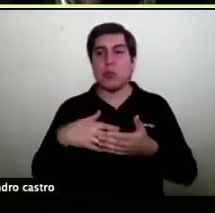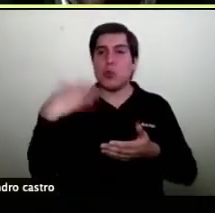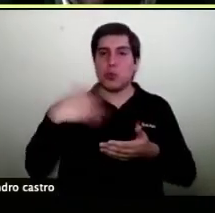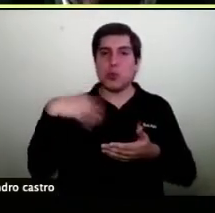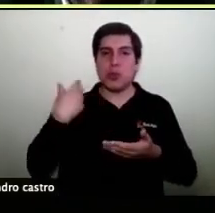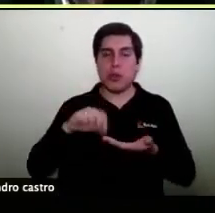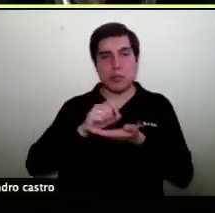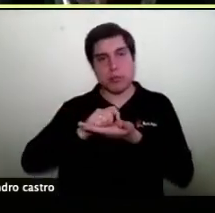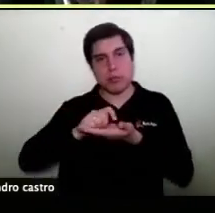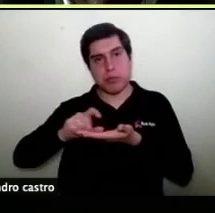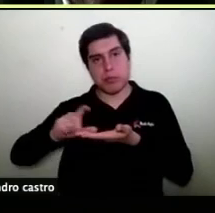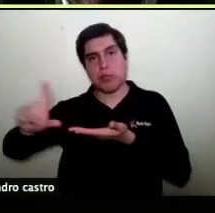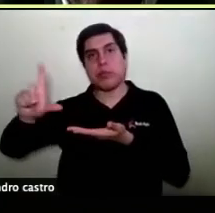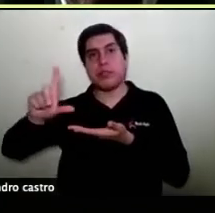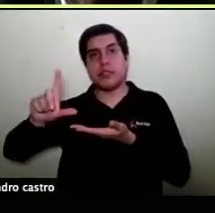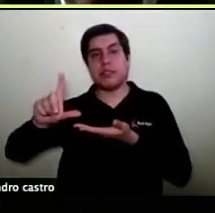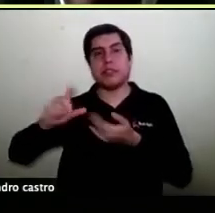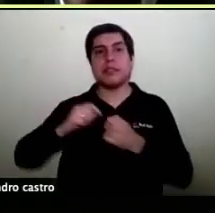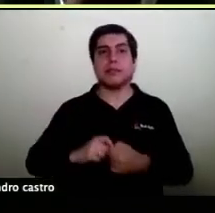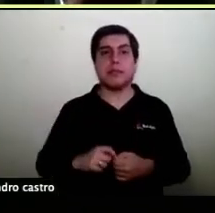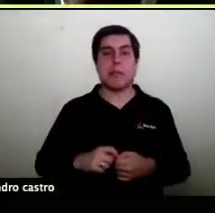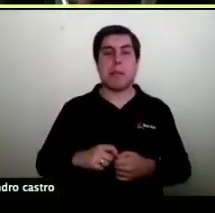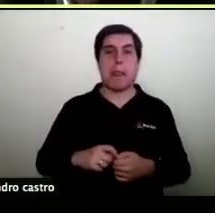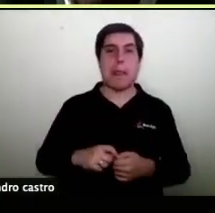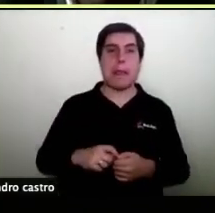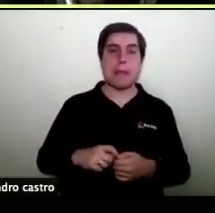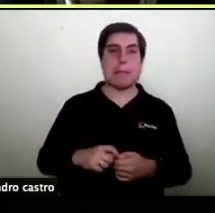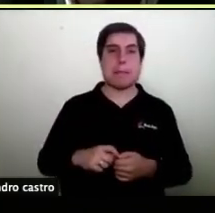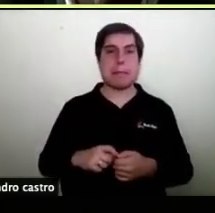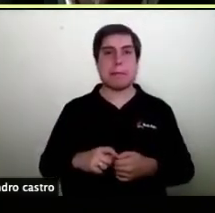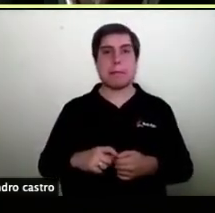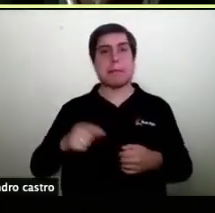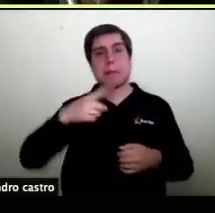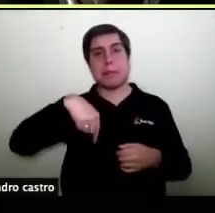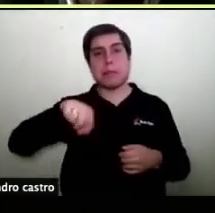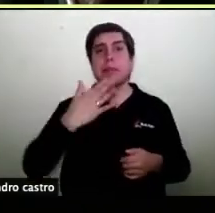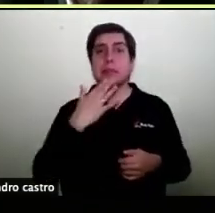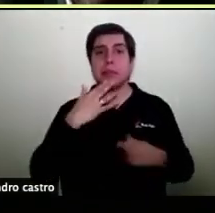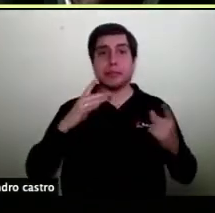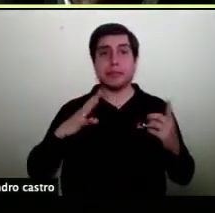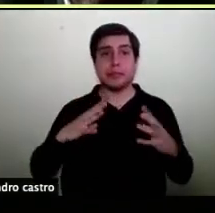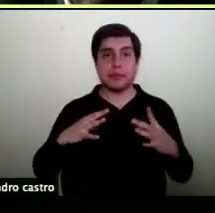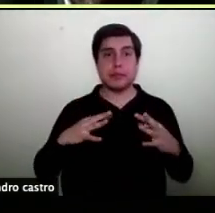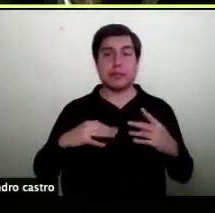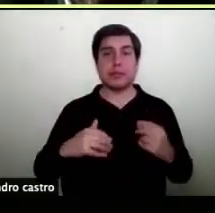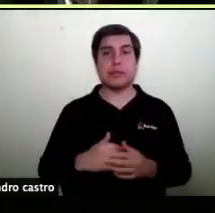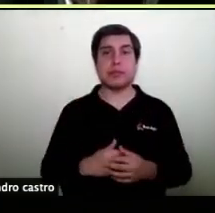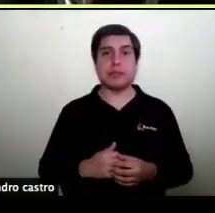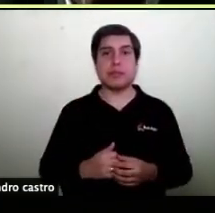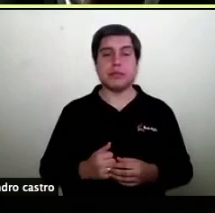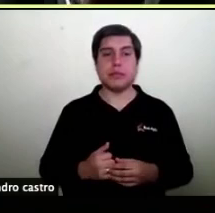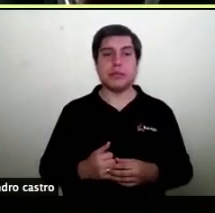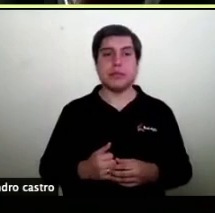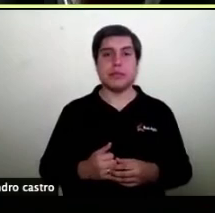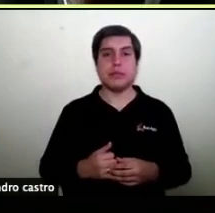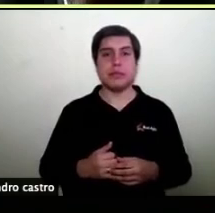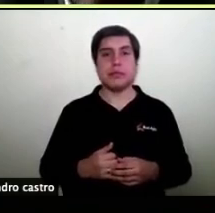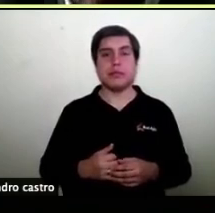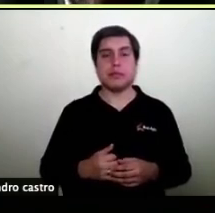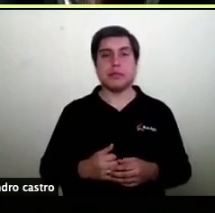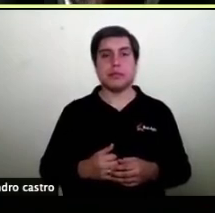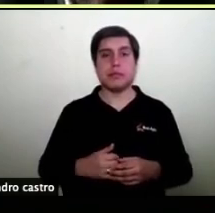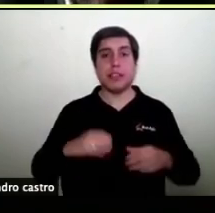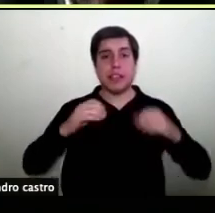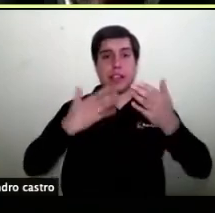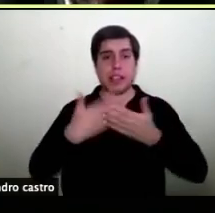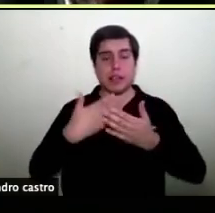una gran oportunidad de reinventarnos y una gran oportunidad de ser felices entonces quiero invitarlo a que construyan su PYME